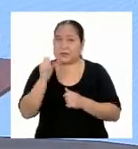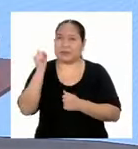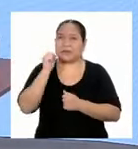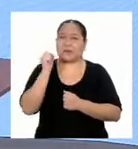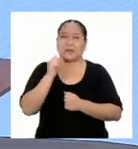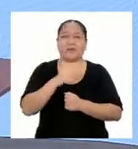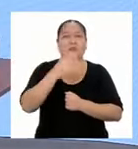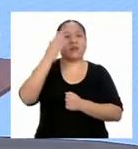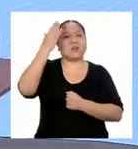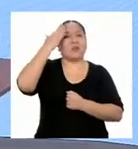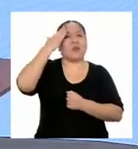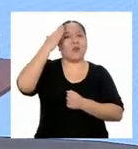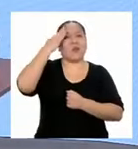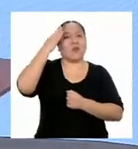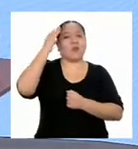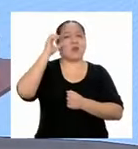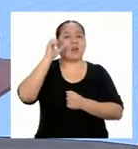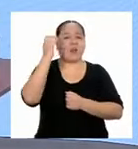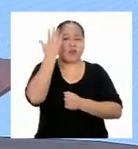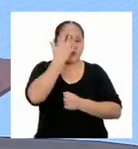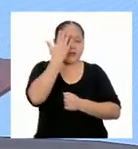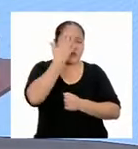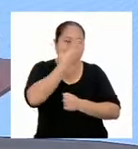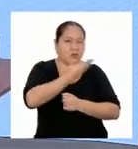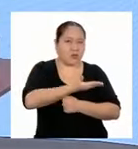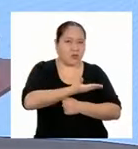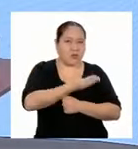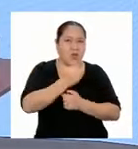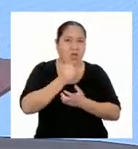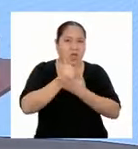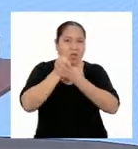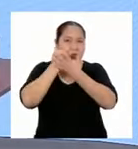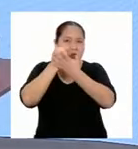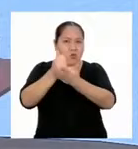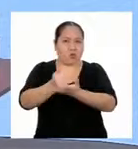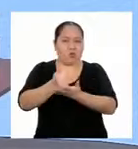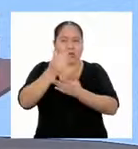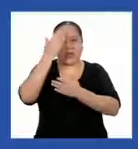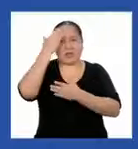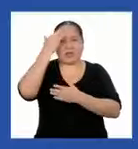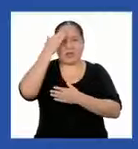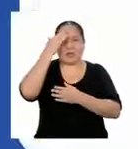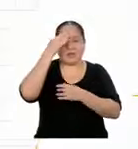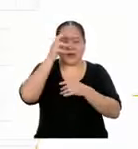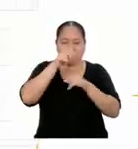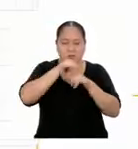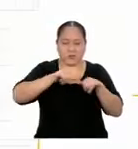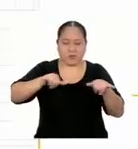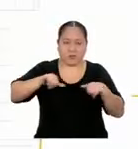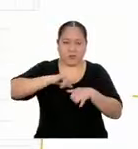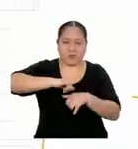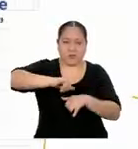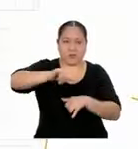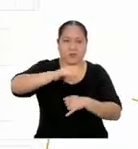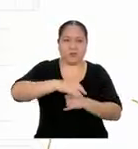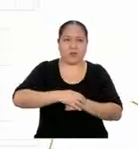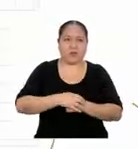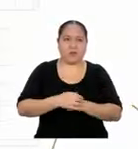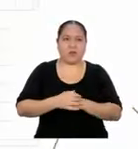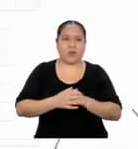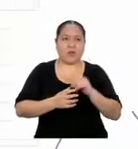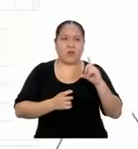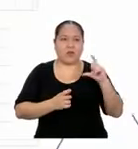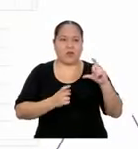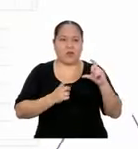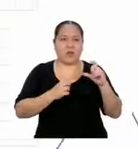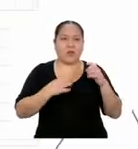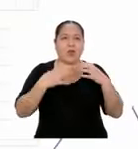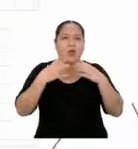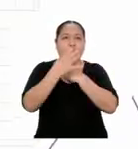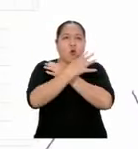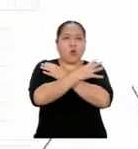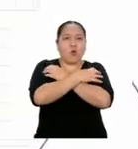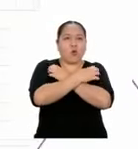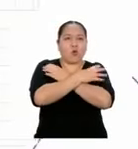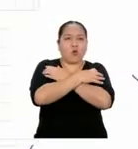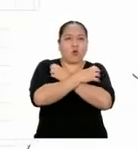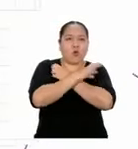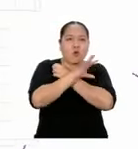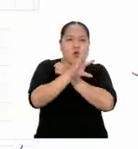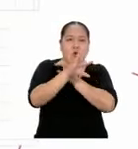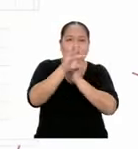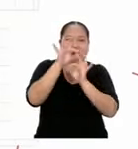Sabemos que las sombras nos pueden ayudar a calcular medidas. Osito de peluche fue hallado en la